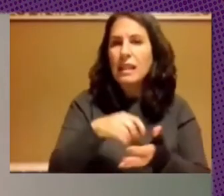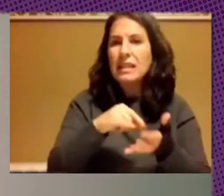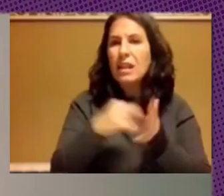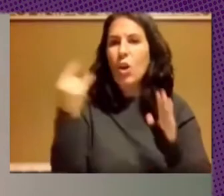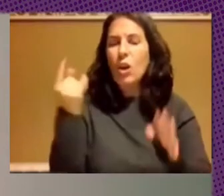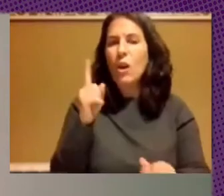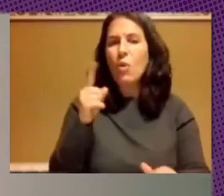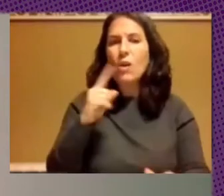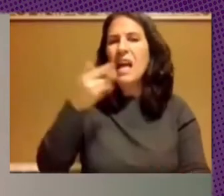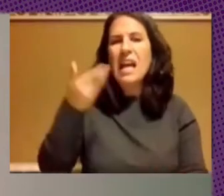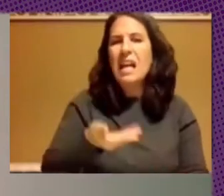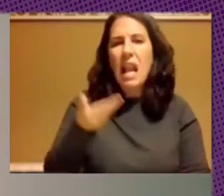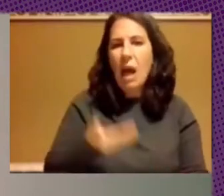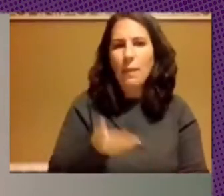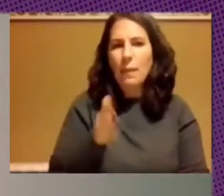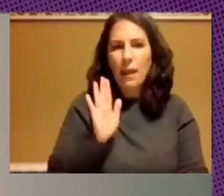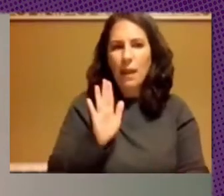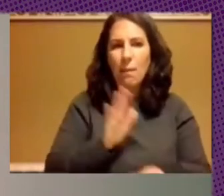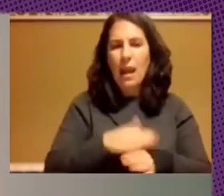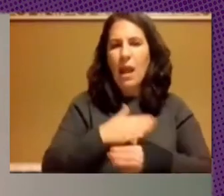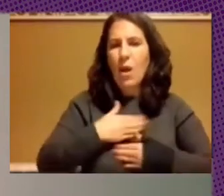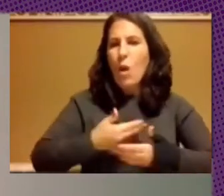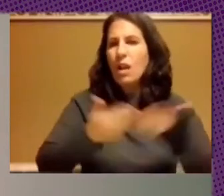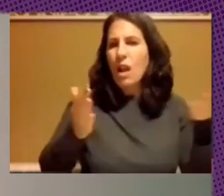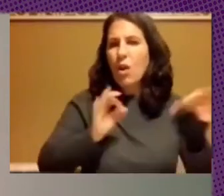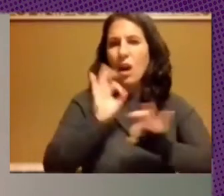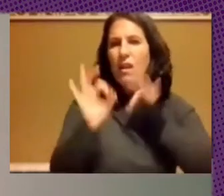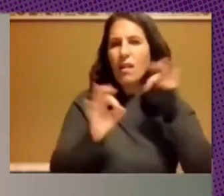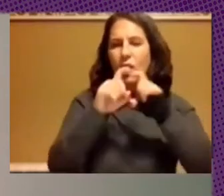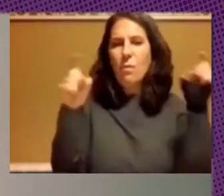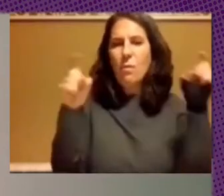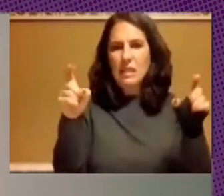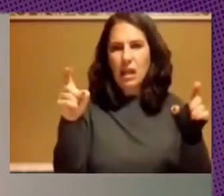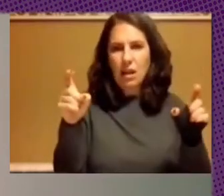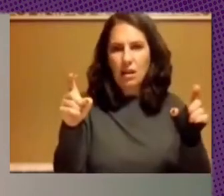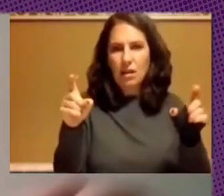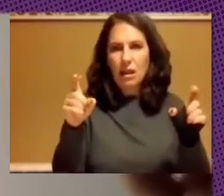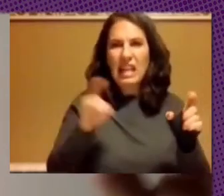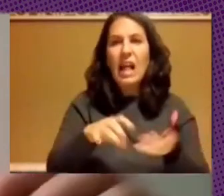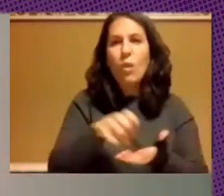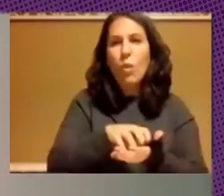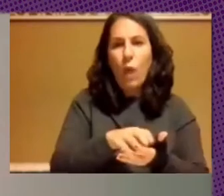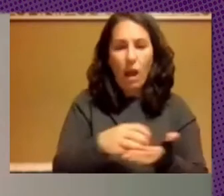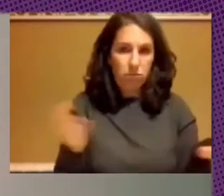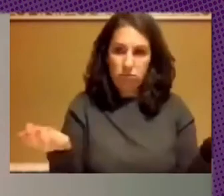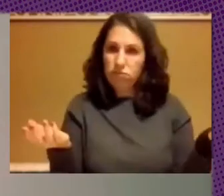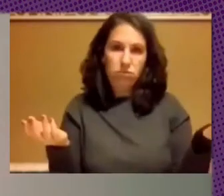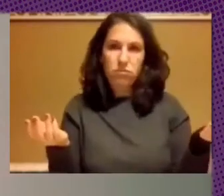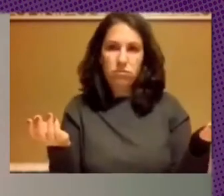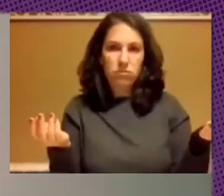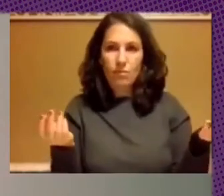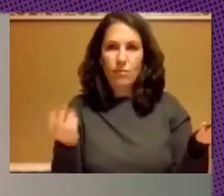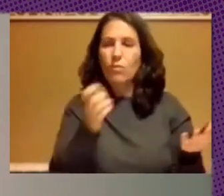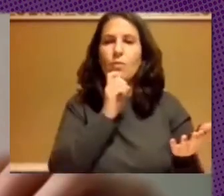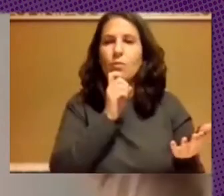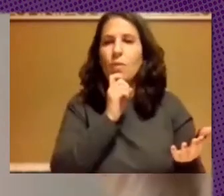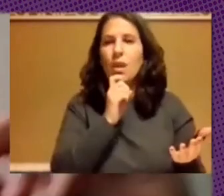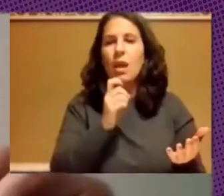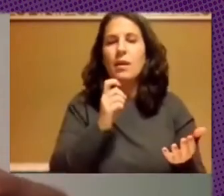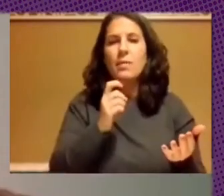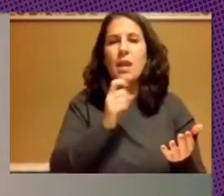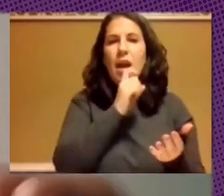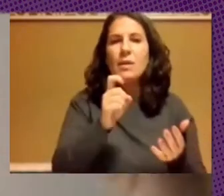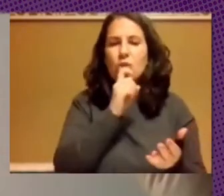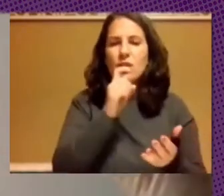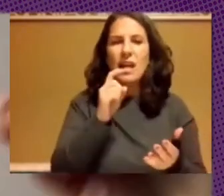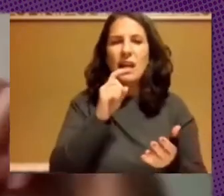clave una herramienta clave en cualquier organización en cualquier empresa eso lo hemos visto históricamente como los servicios de TI han ido subiendo